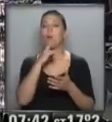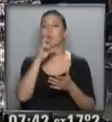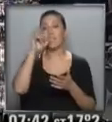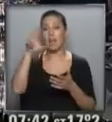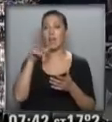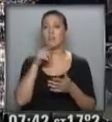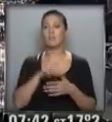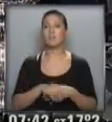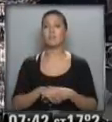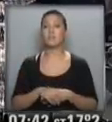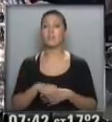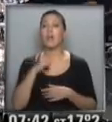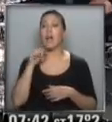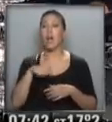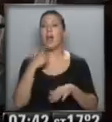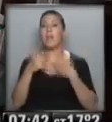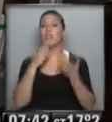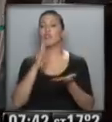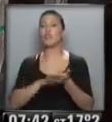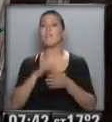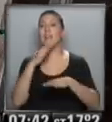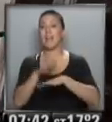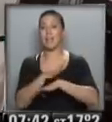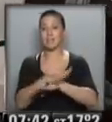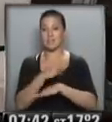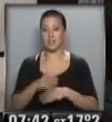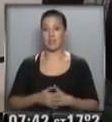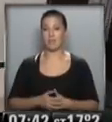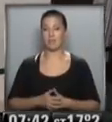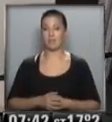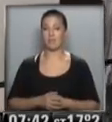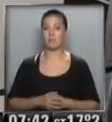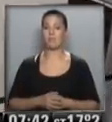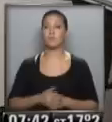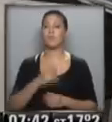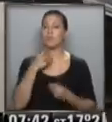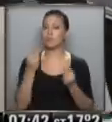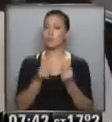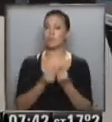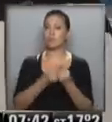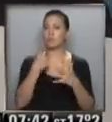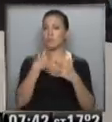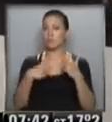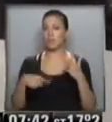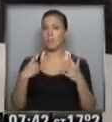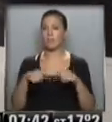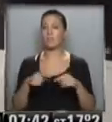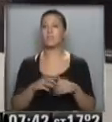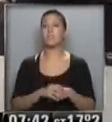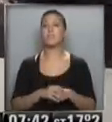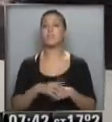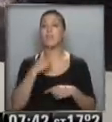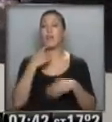¿Nos distendemos un rato? Bueno. ¿Vamos al cine? Vamos. Con Alejo. Alejo. Y con muchas posibilidades, variantes, bien diferentes. Vamos a empezar